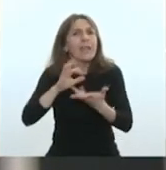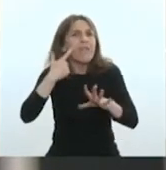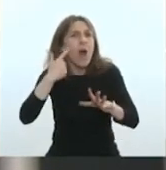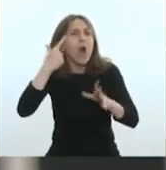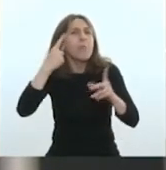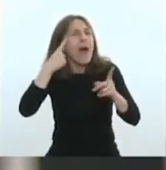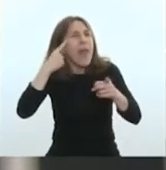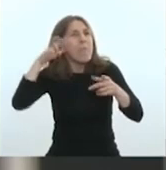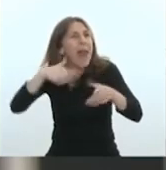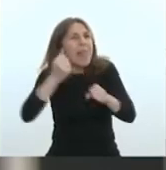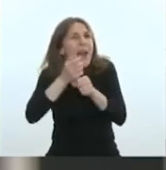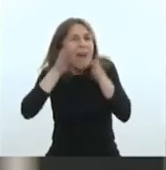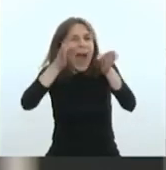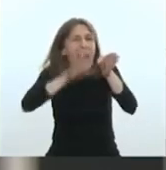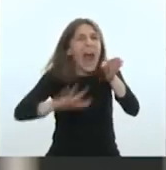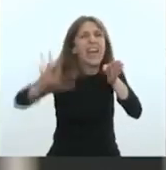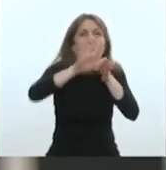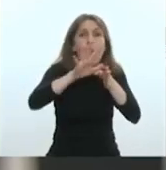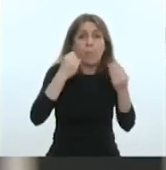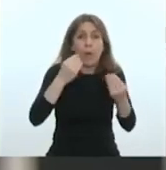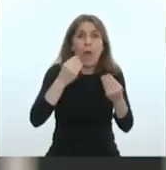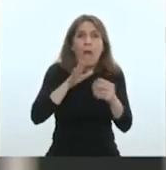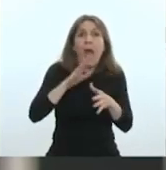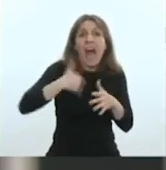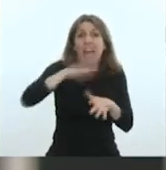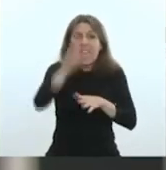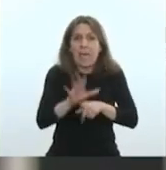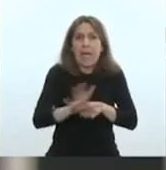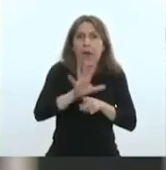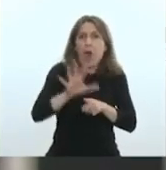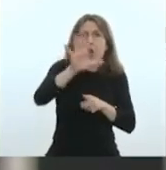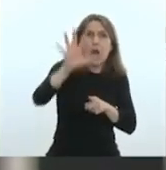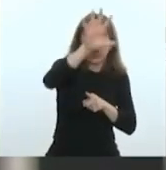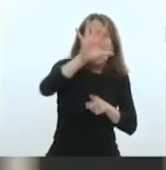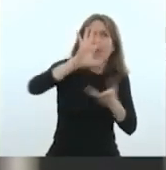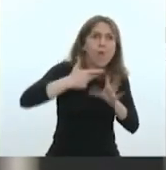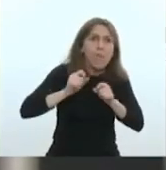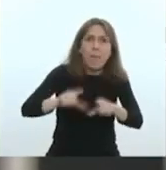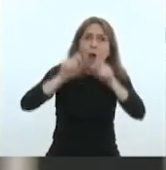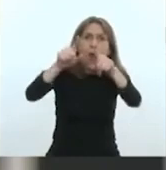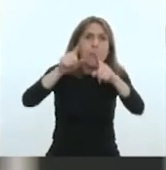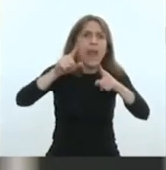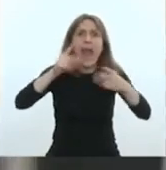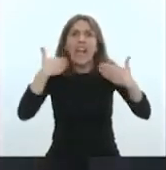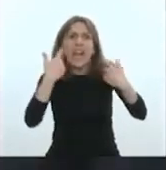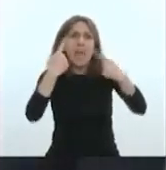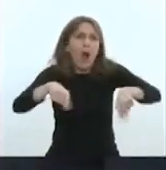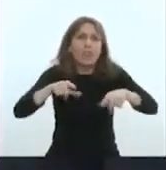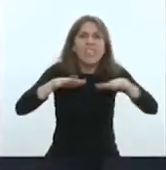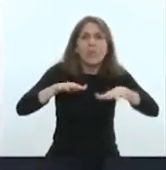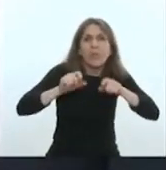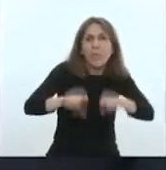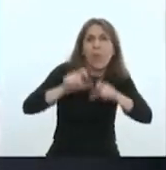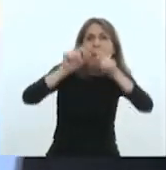regional, porque cada región tiene su forma de construir, tiene su forma de habitar, tiene sus lógicas